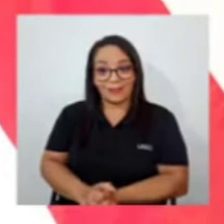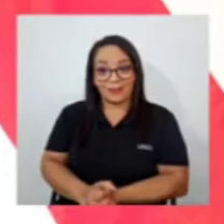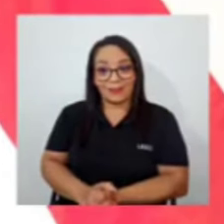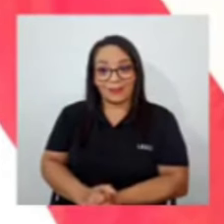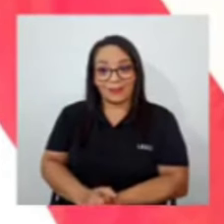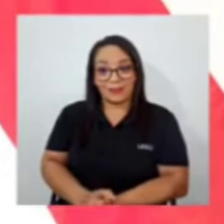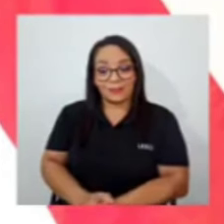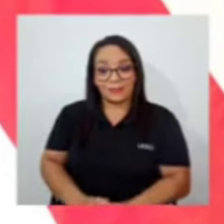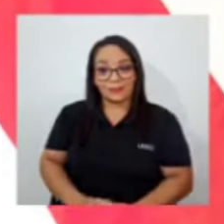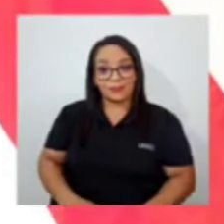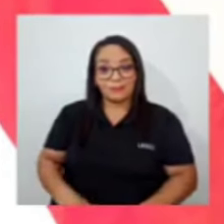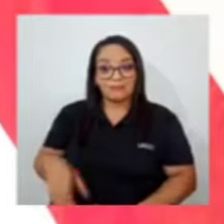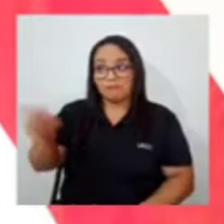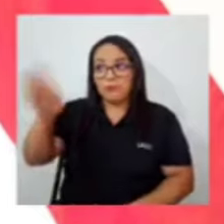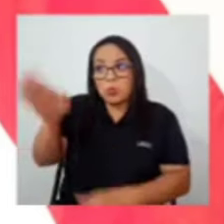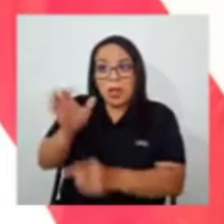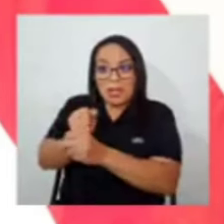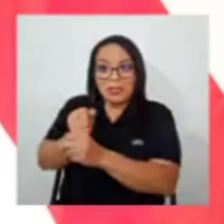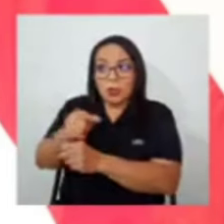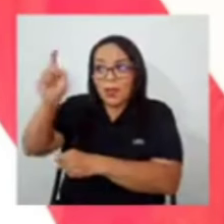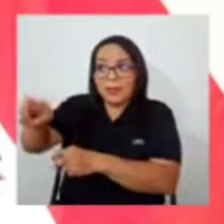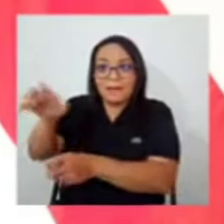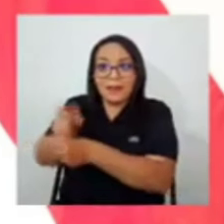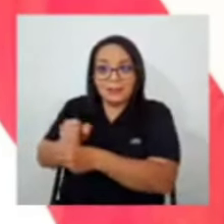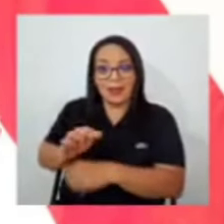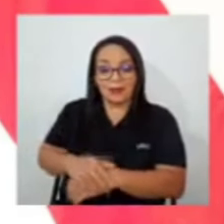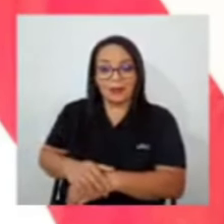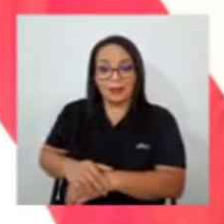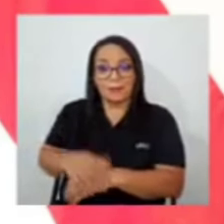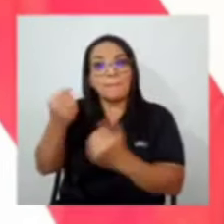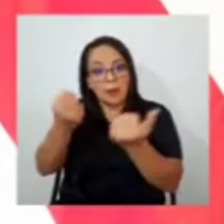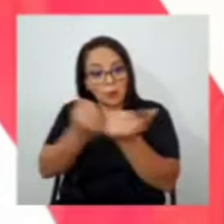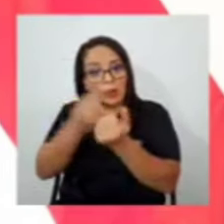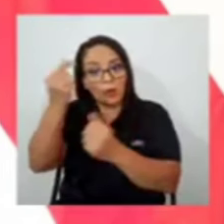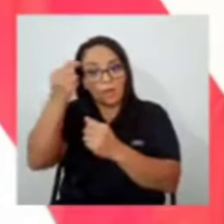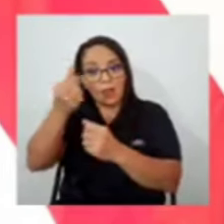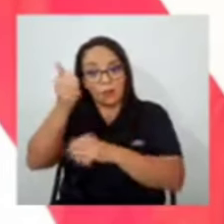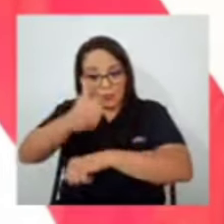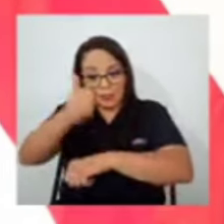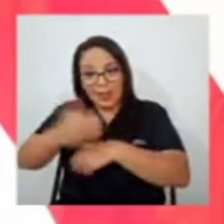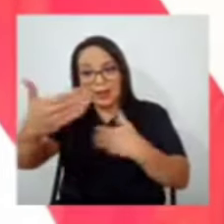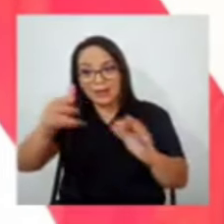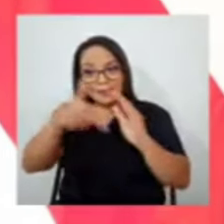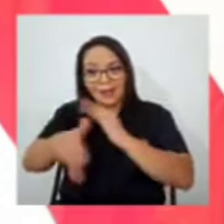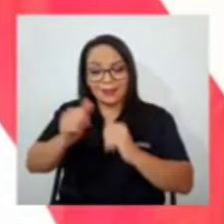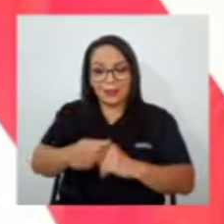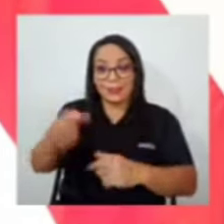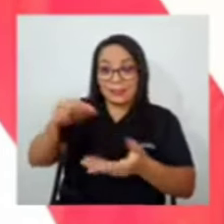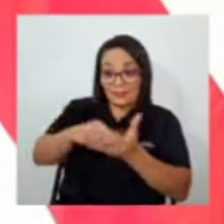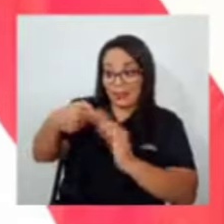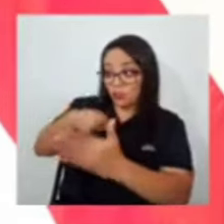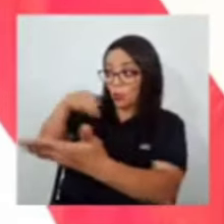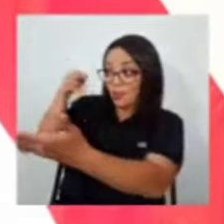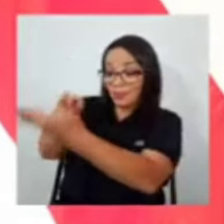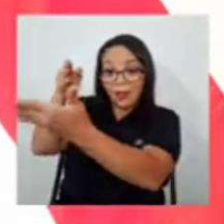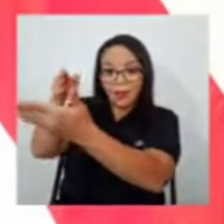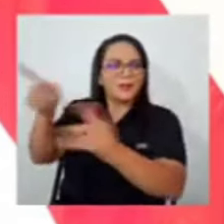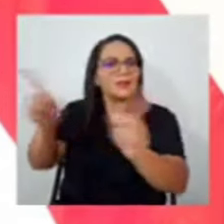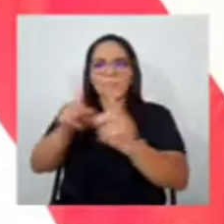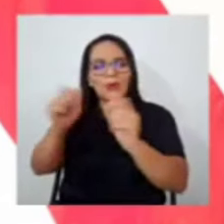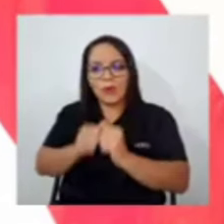lo que había que hacer para obligar al gobierno a instalarlo. Entonces, aquí no hay ataque, aquí lo que hay es la confrontación